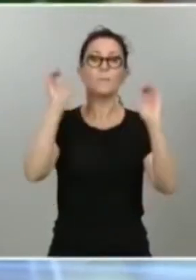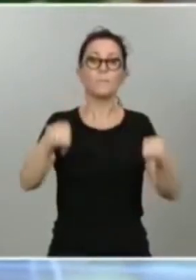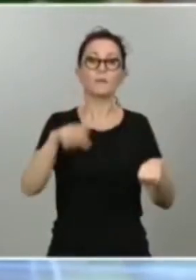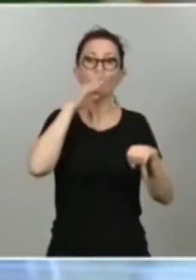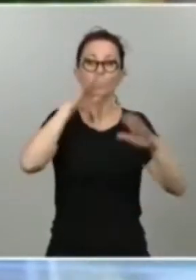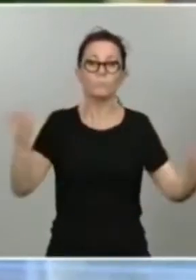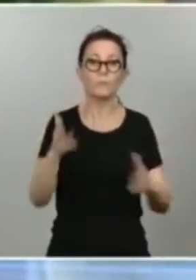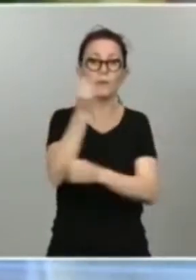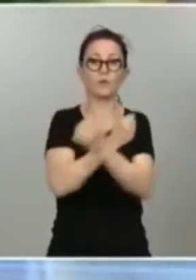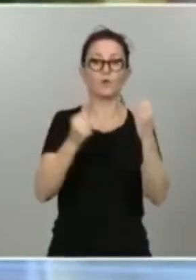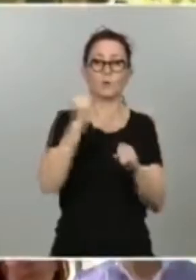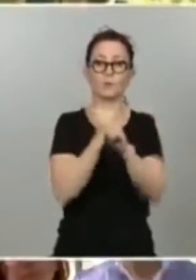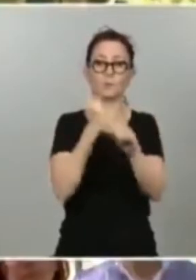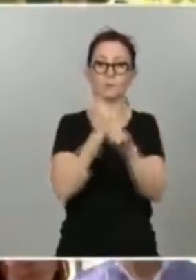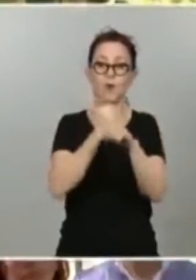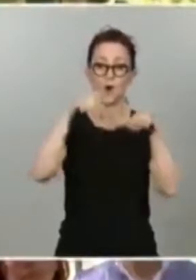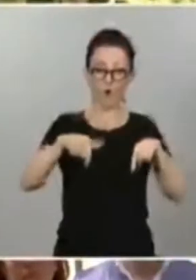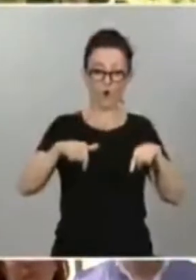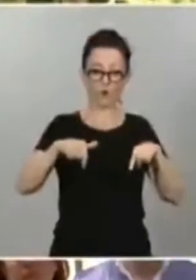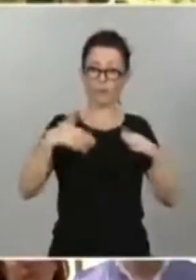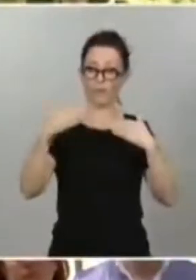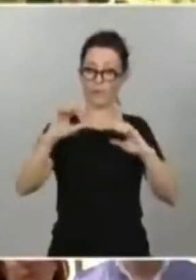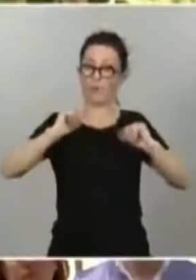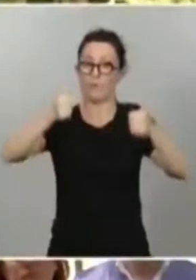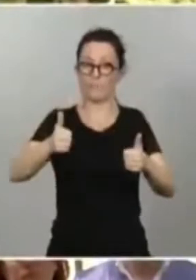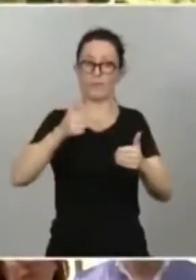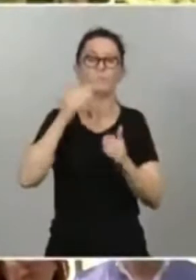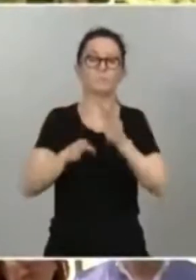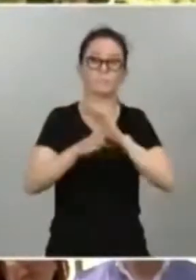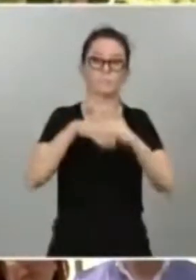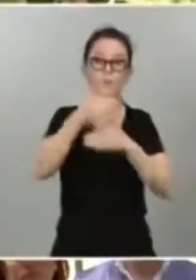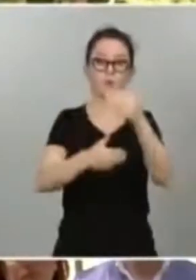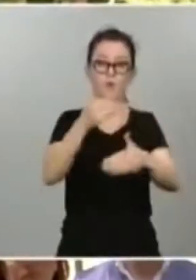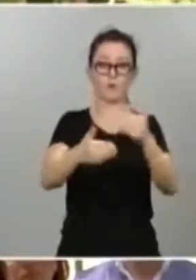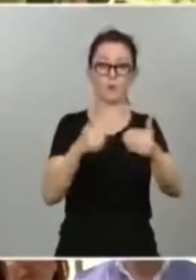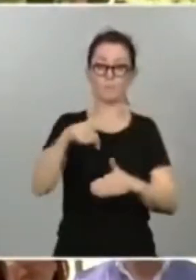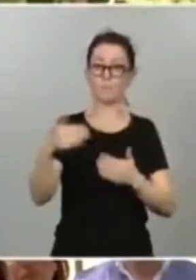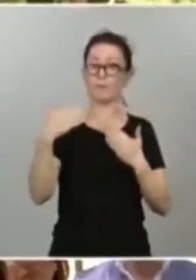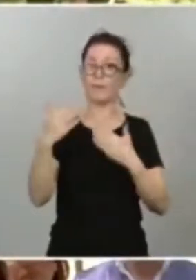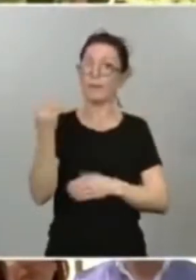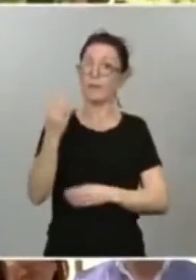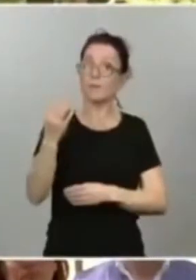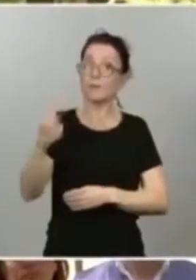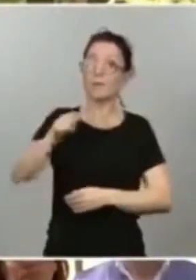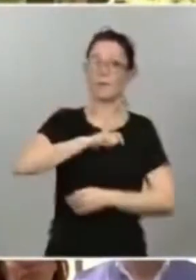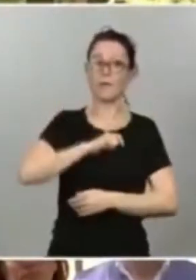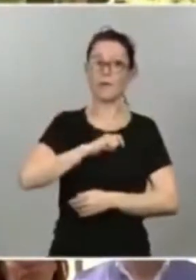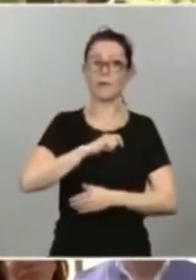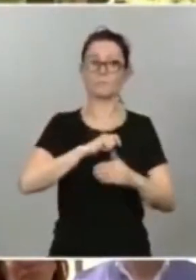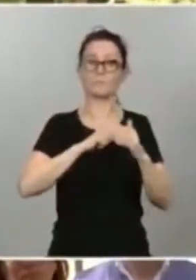conversaciones hoy iniciamos. Un diálogo que debe contribuir a estabilizar nuestra economía en los próximos años.